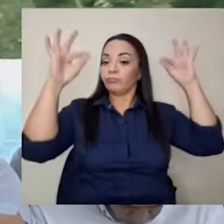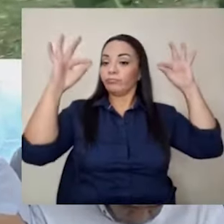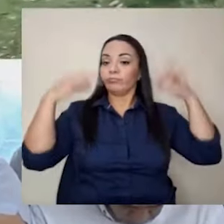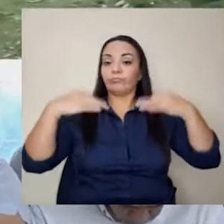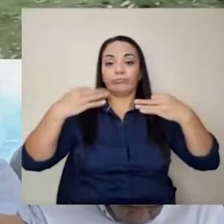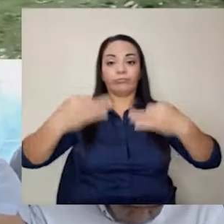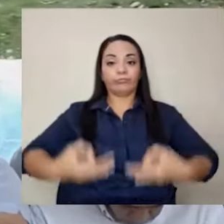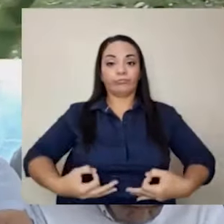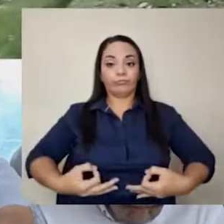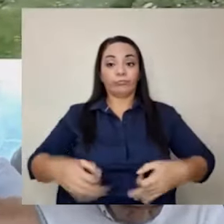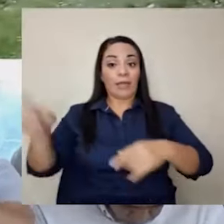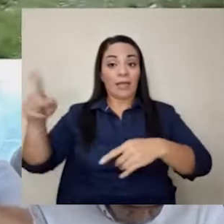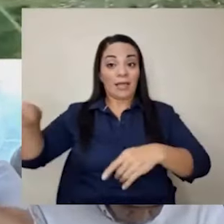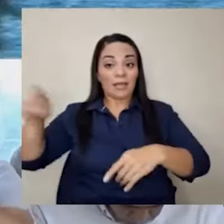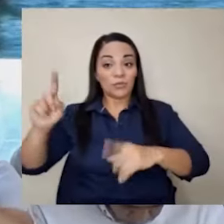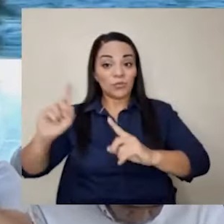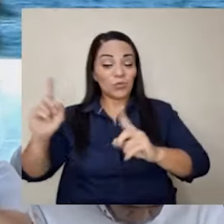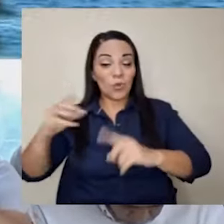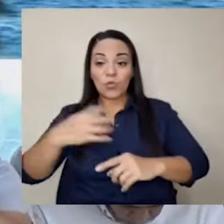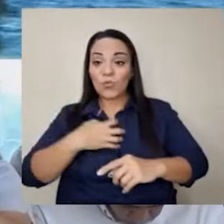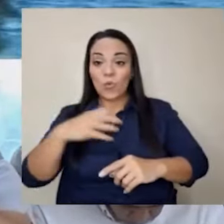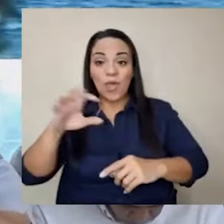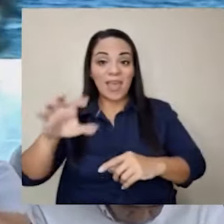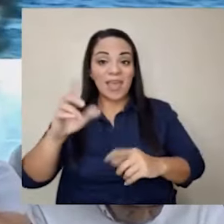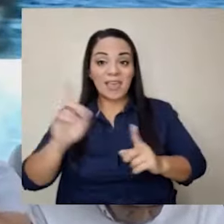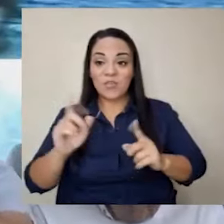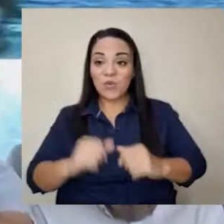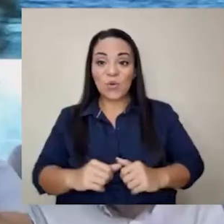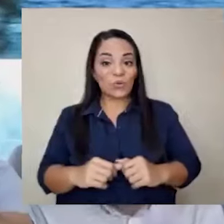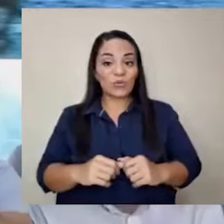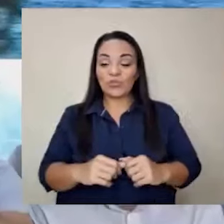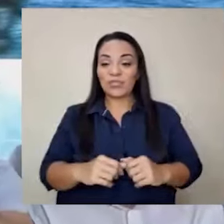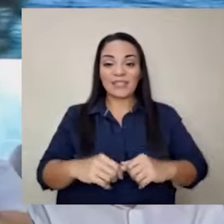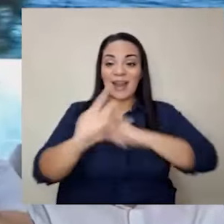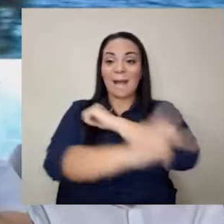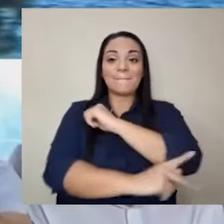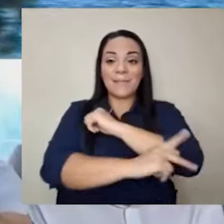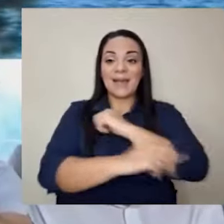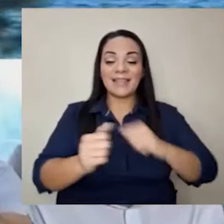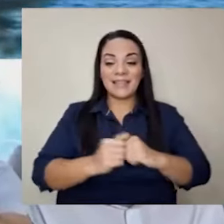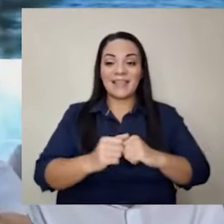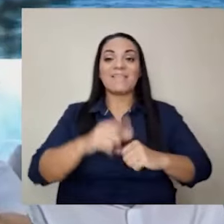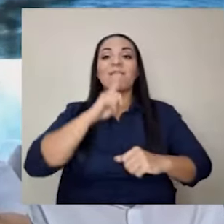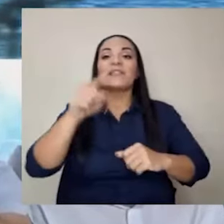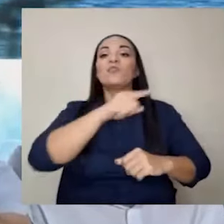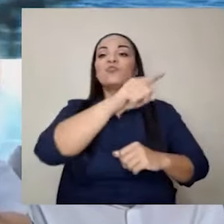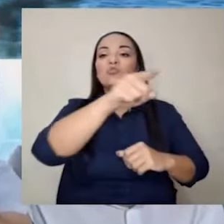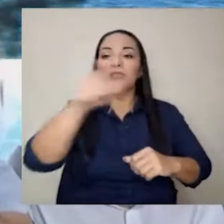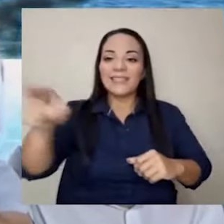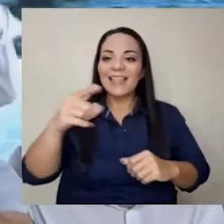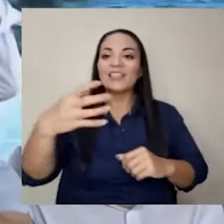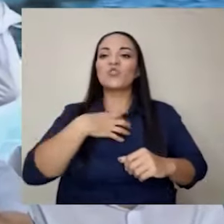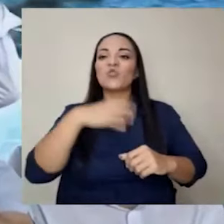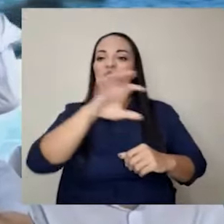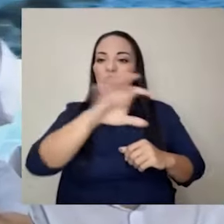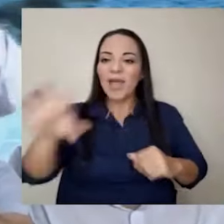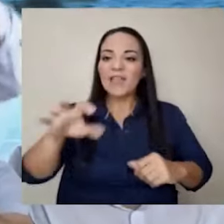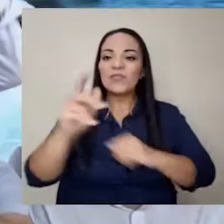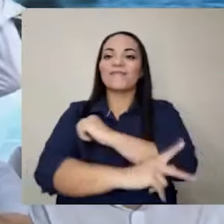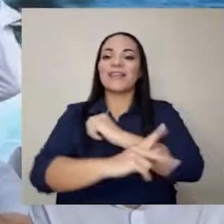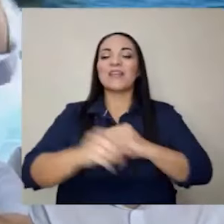son los dueños de esta patria, son ustedes los que les llevan